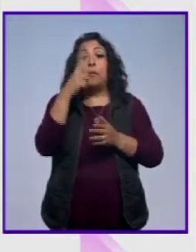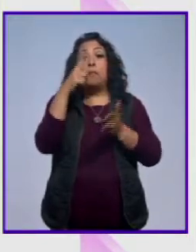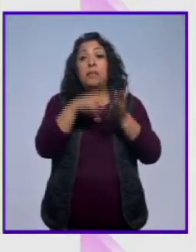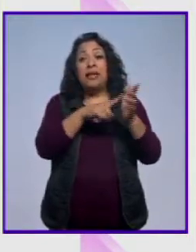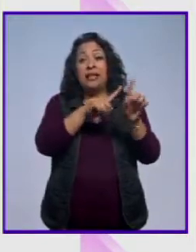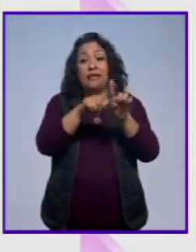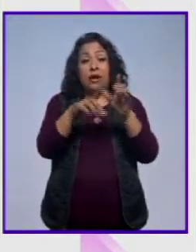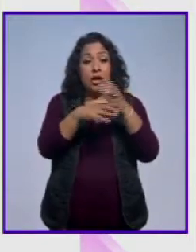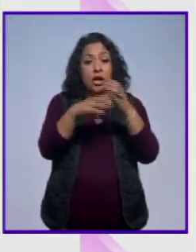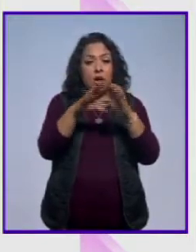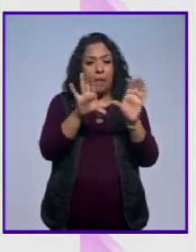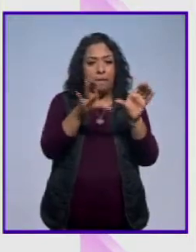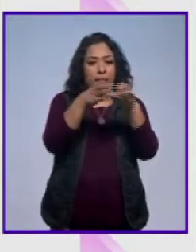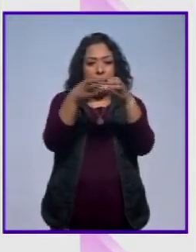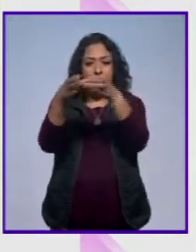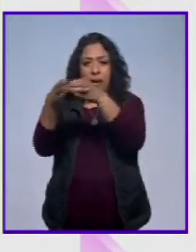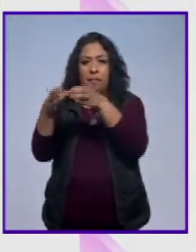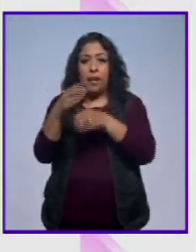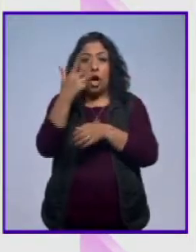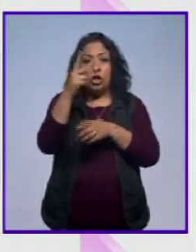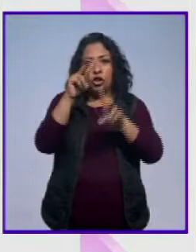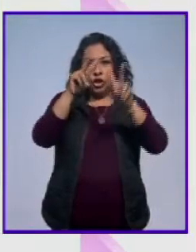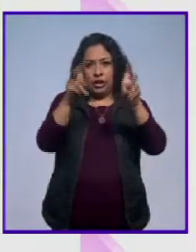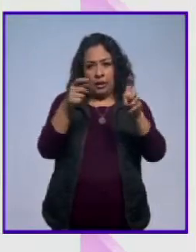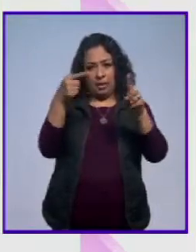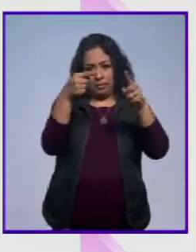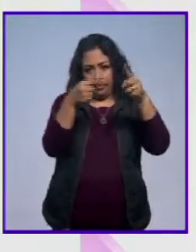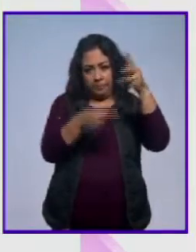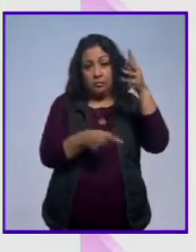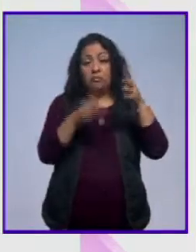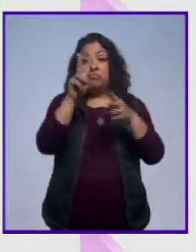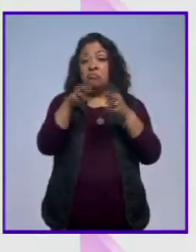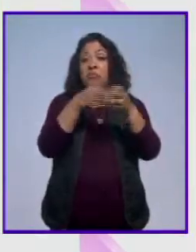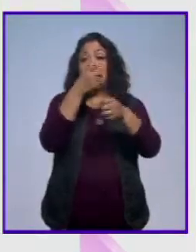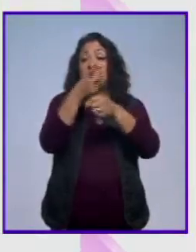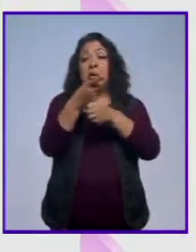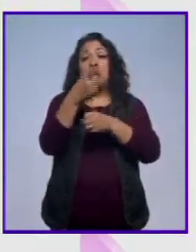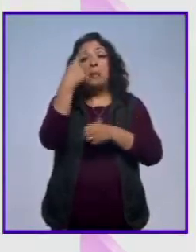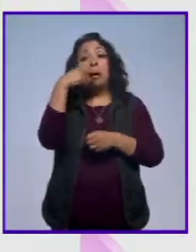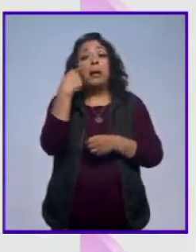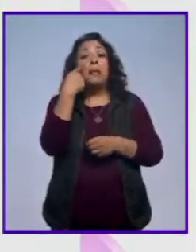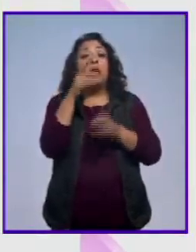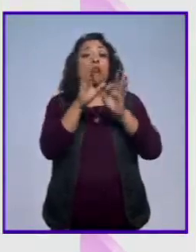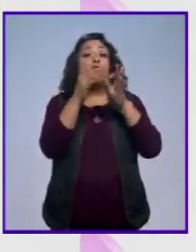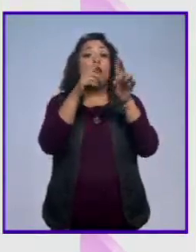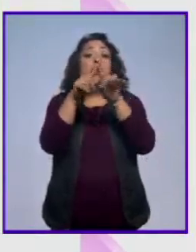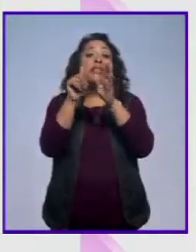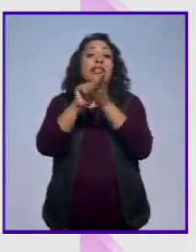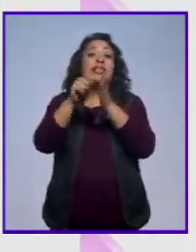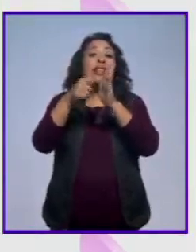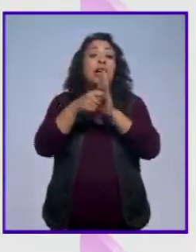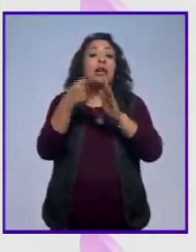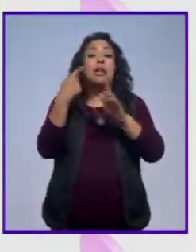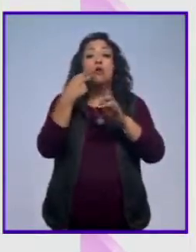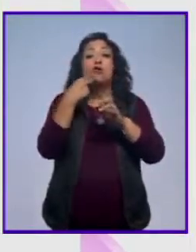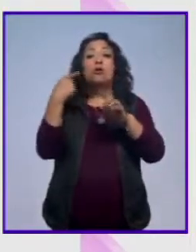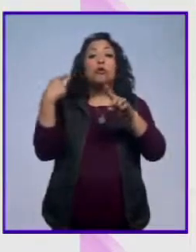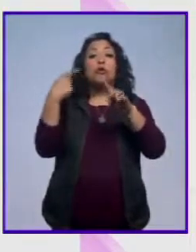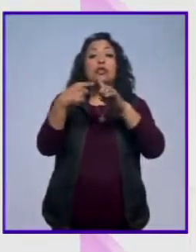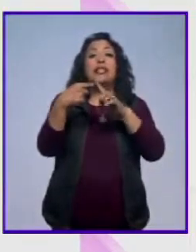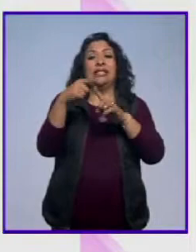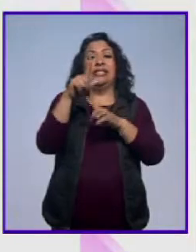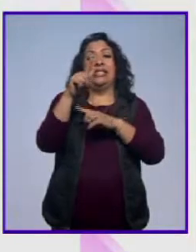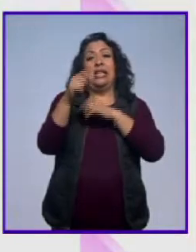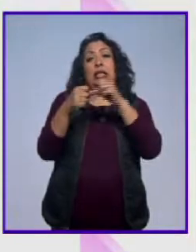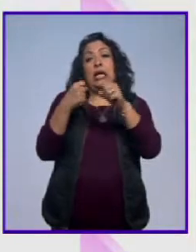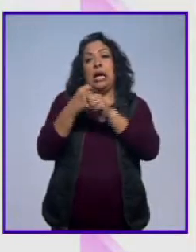organizadas en ocho núcleos temáticos brindan la oportunidad única de ver las diferentes técnicas utilizadas a lo largo de casi siete